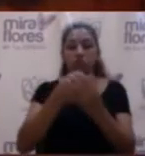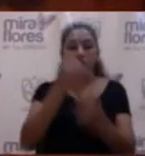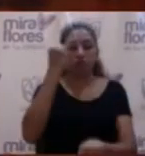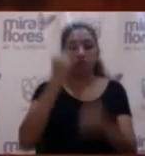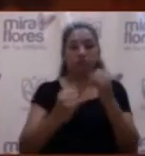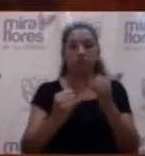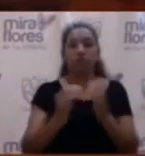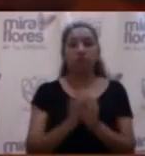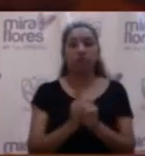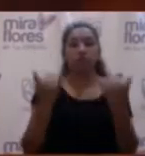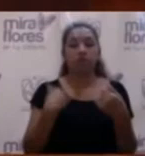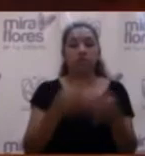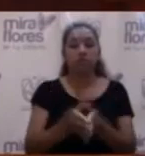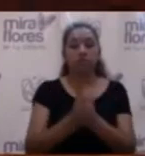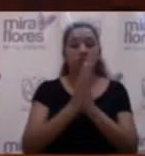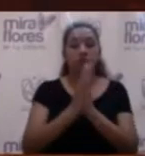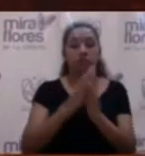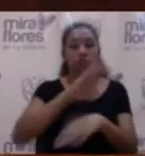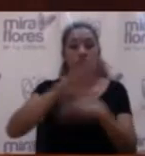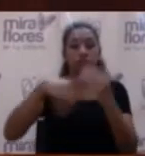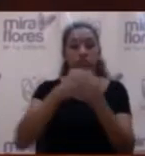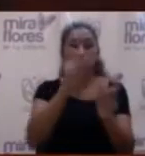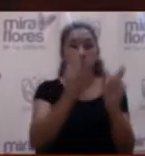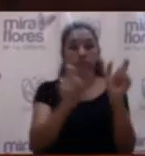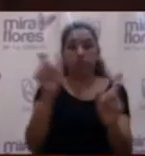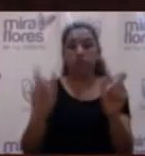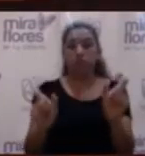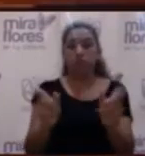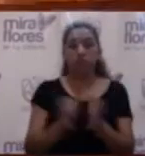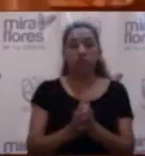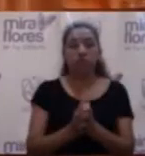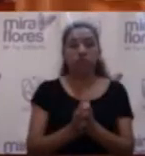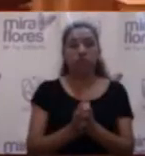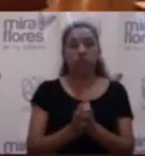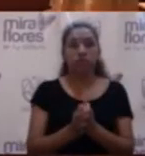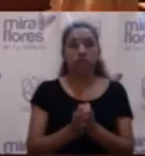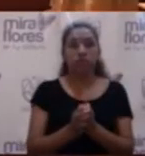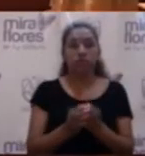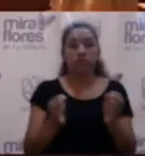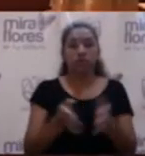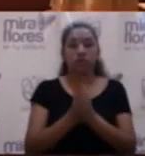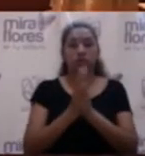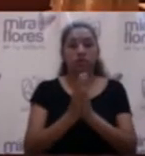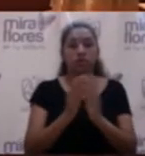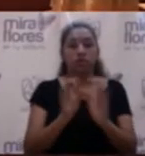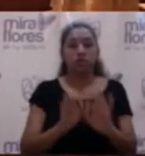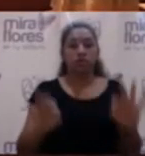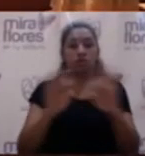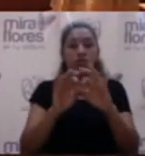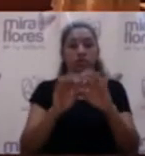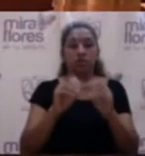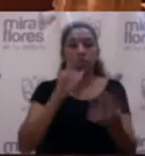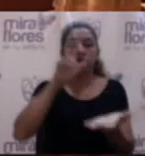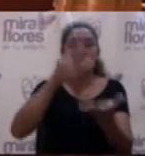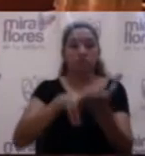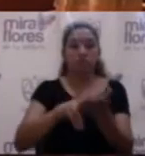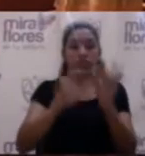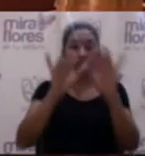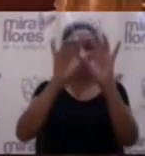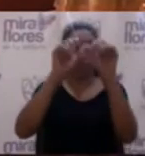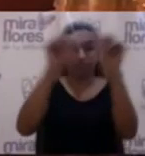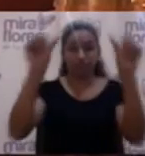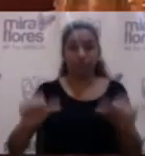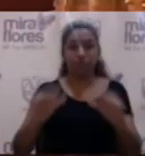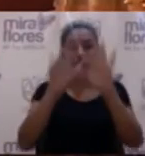Sin perjuicio de eso, voy a pedirle a los miembros del Consejo que se sirvan a exonerarnos de la aprobación del acta para la